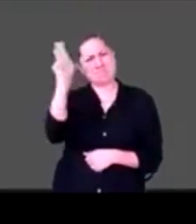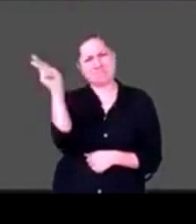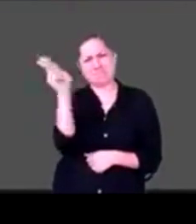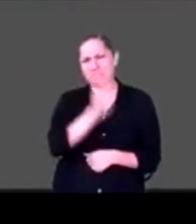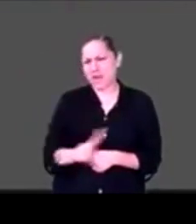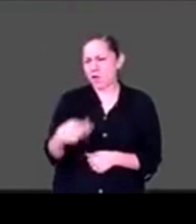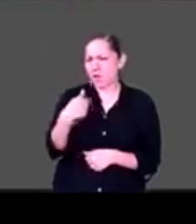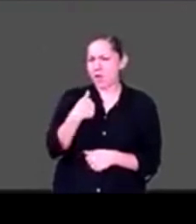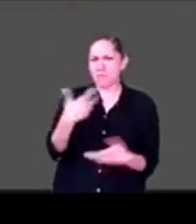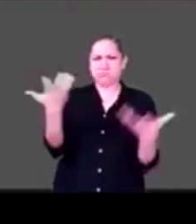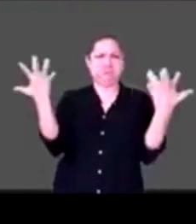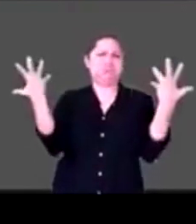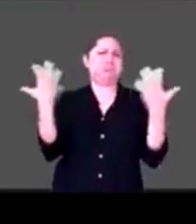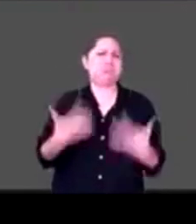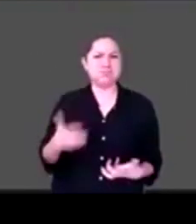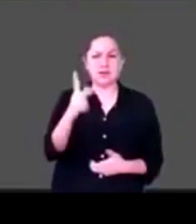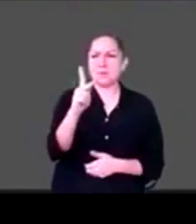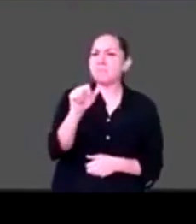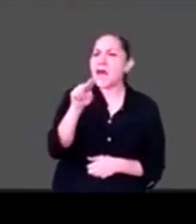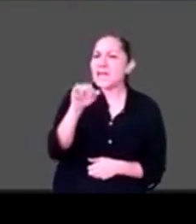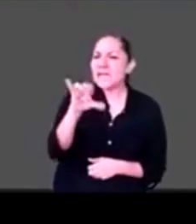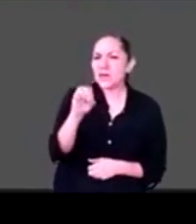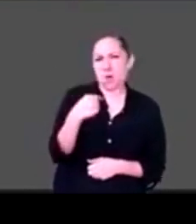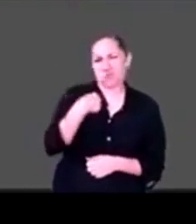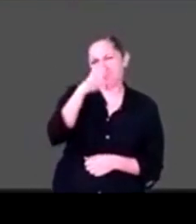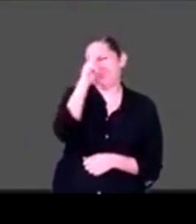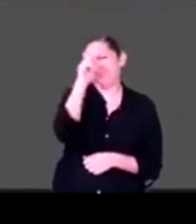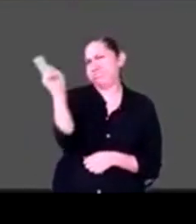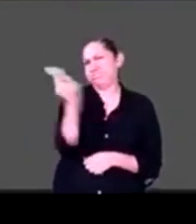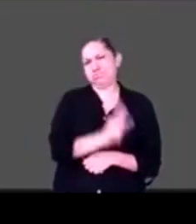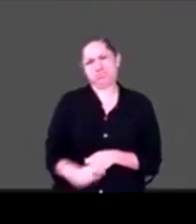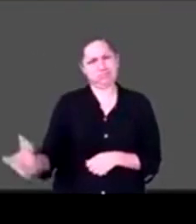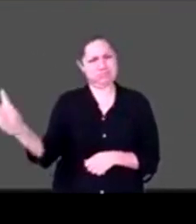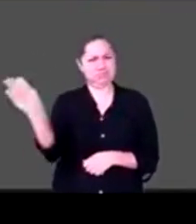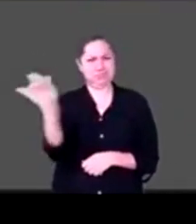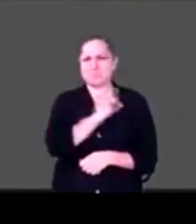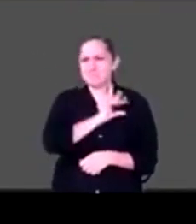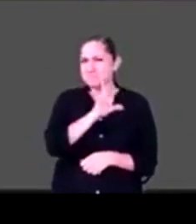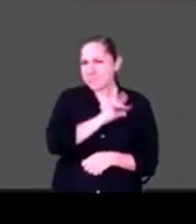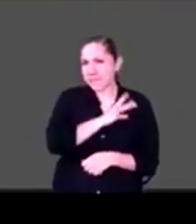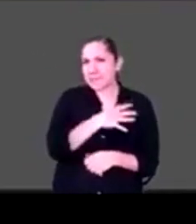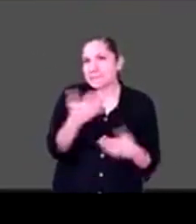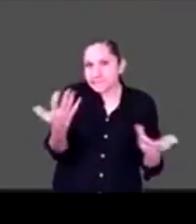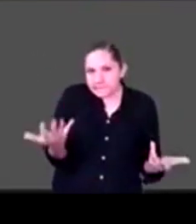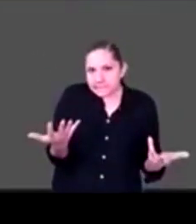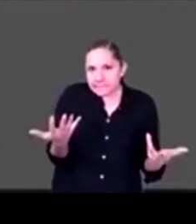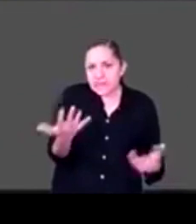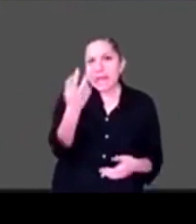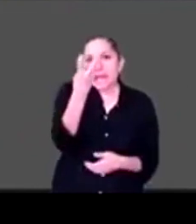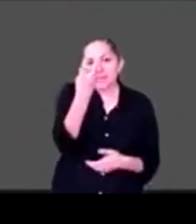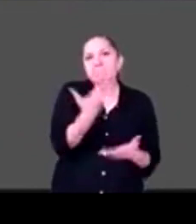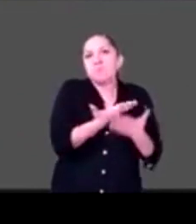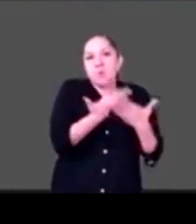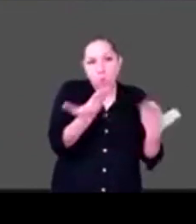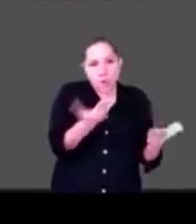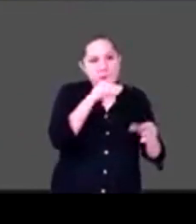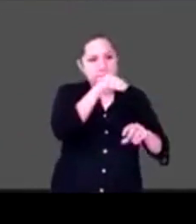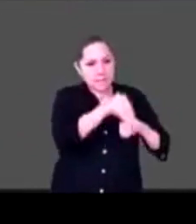hacer cuando hay muchos recursos en línea, o sea, a mí me da gusto que ya esta página de educación